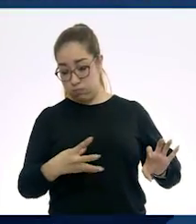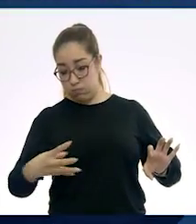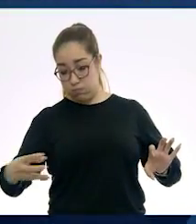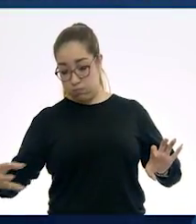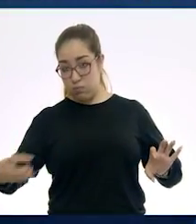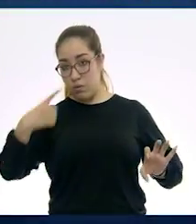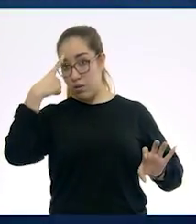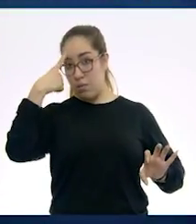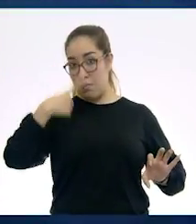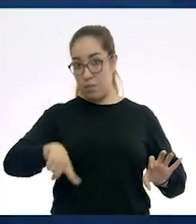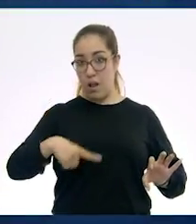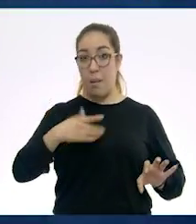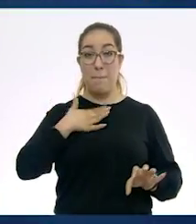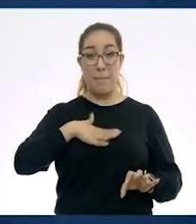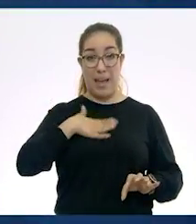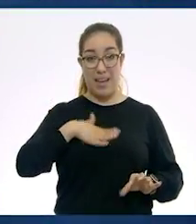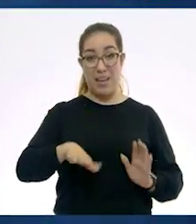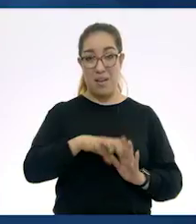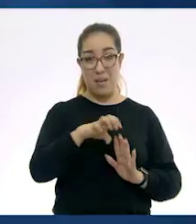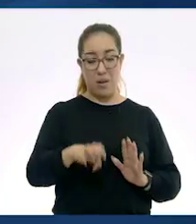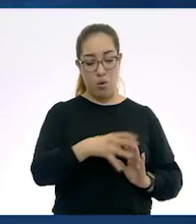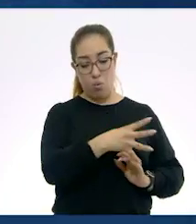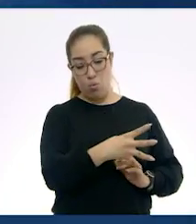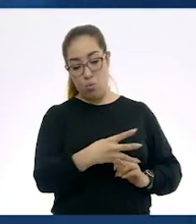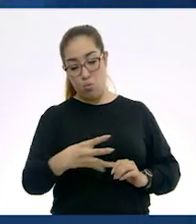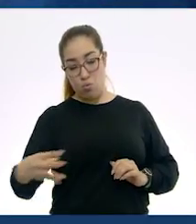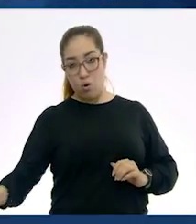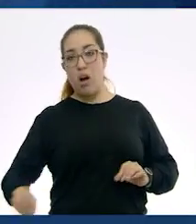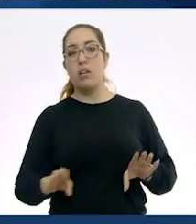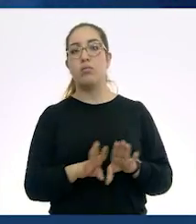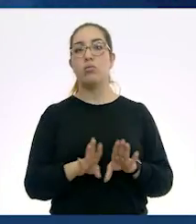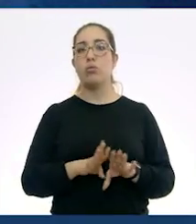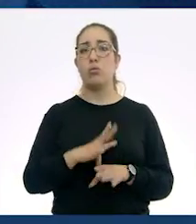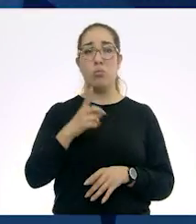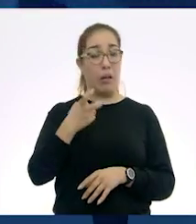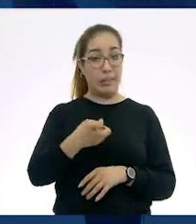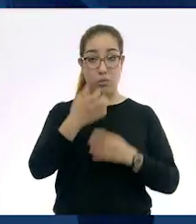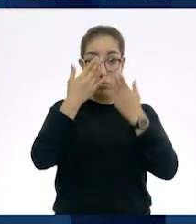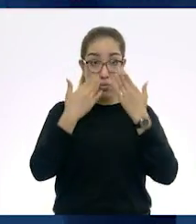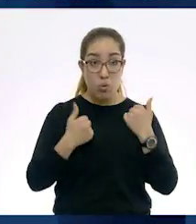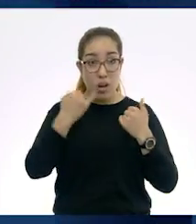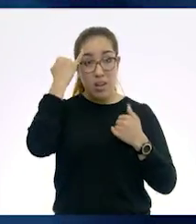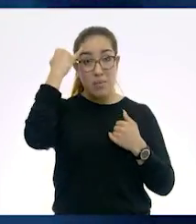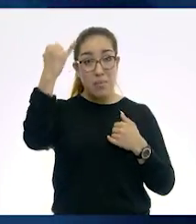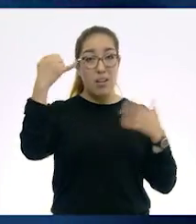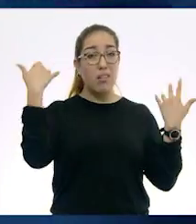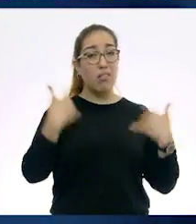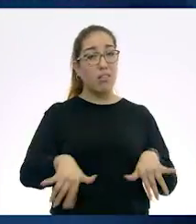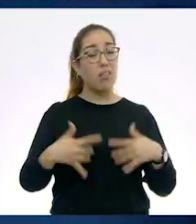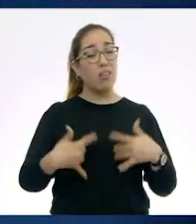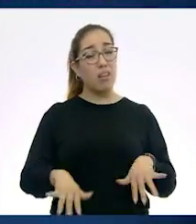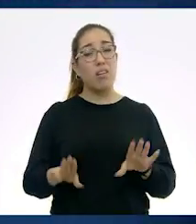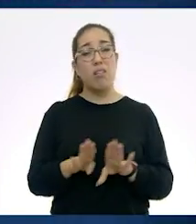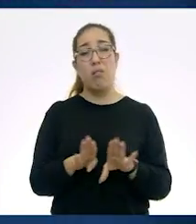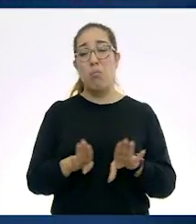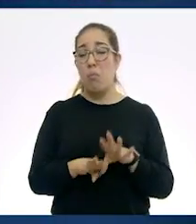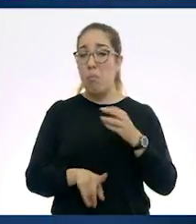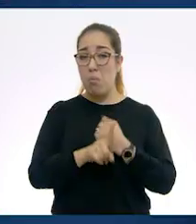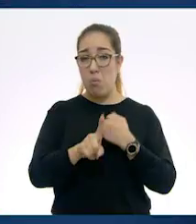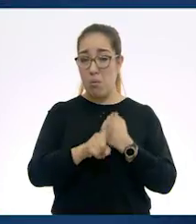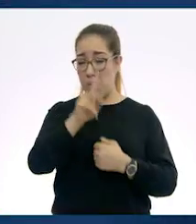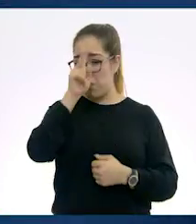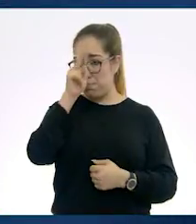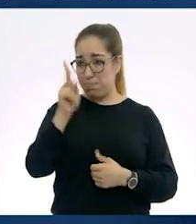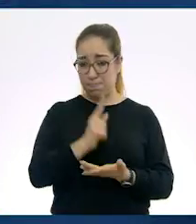este invento, la cantidad de enfermedades a las que se hubieran enfrentado esta civilización india hubieran sido inimaginables y tal vez